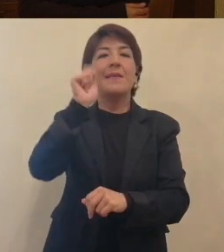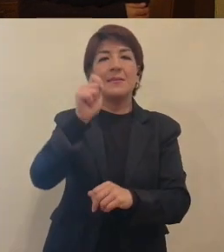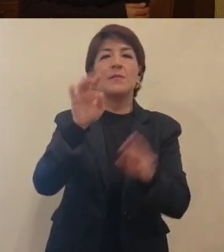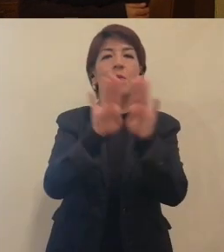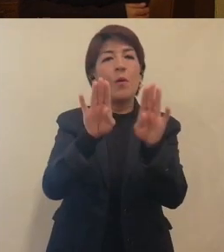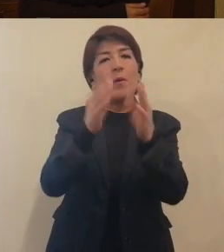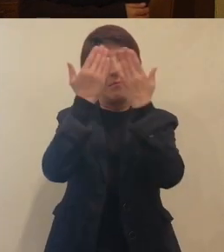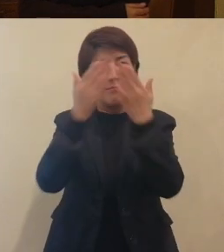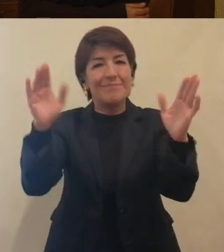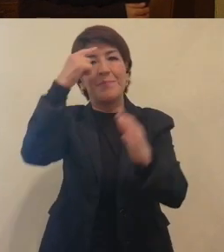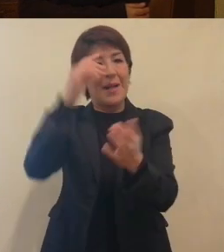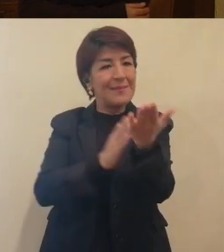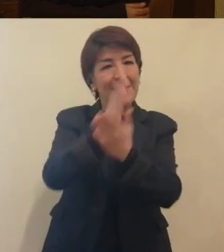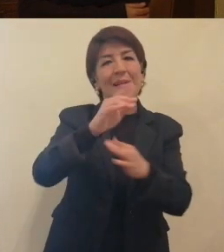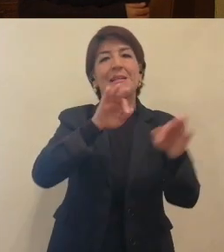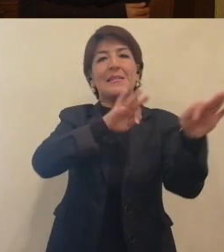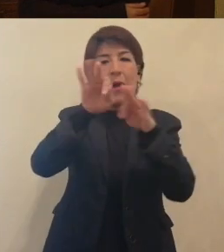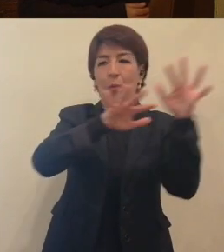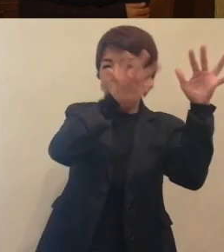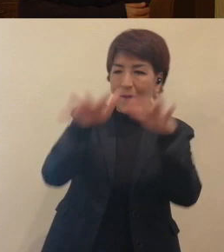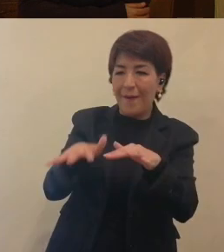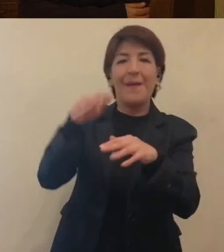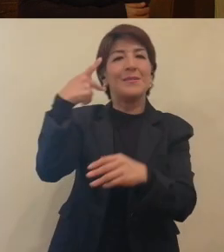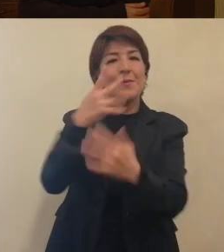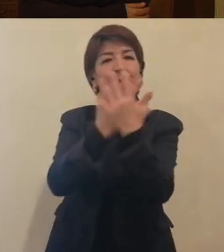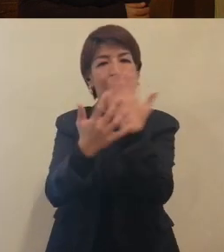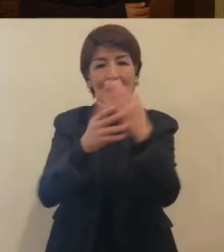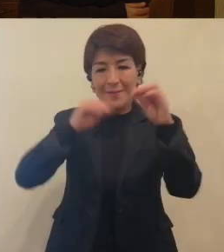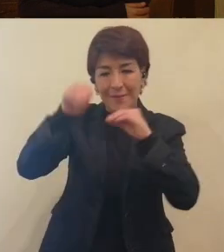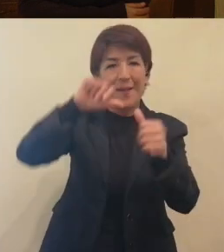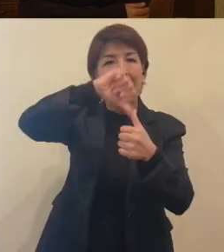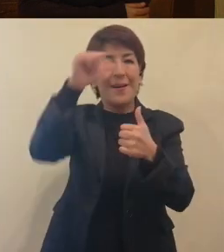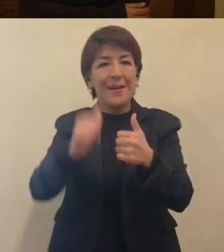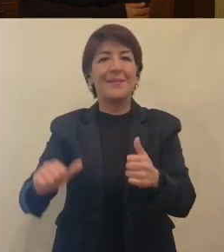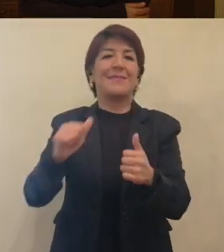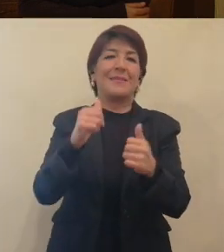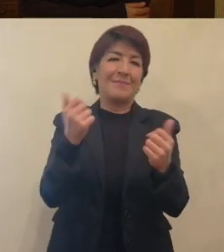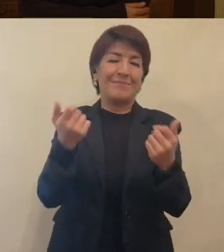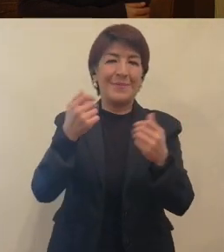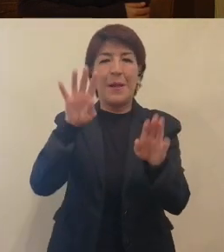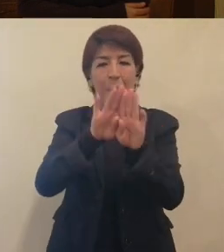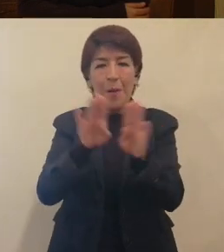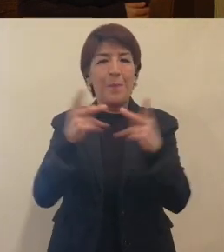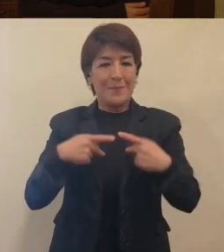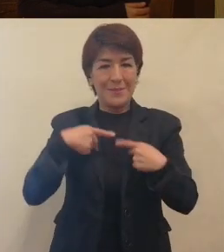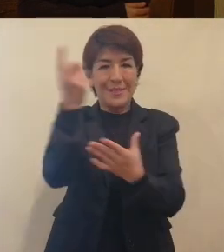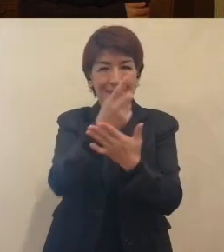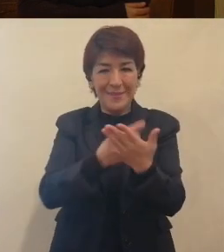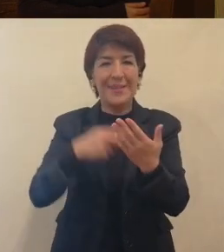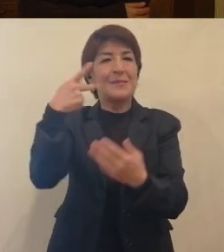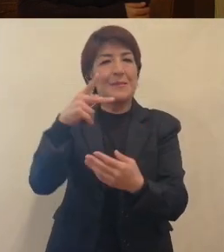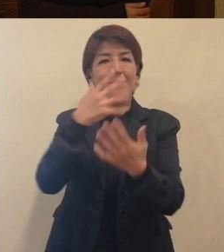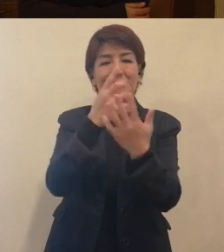que ver con visibilizar el trabajo del quehacer artístico de las personas con discapacidad. Creo que,